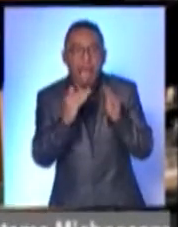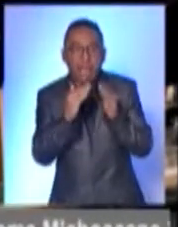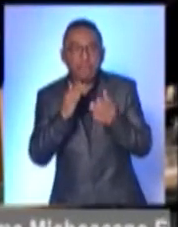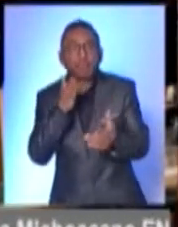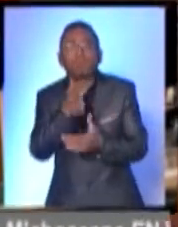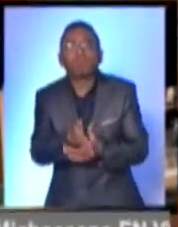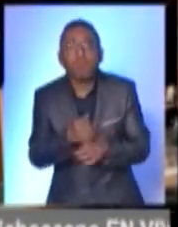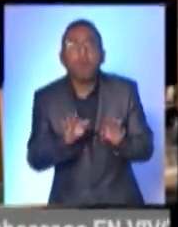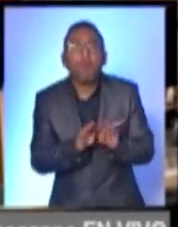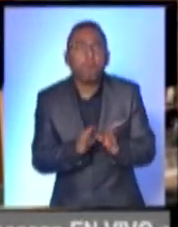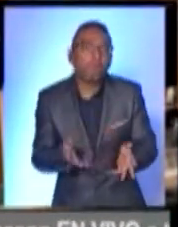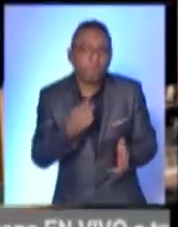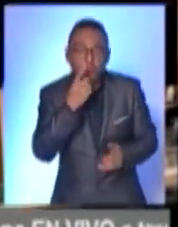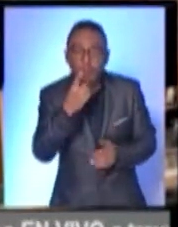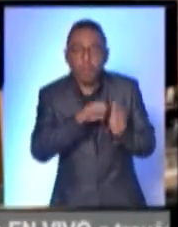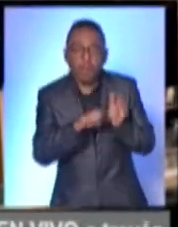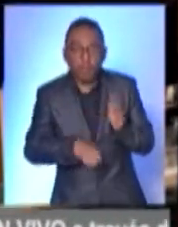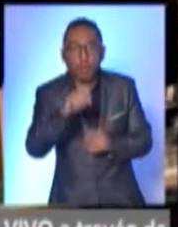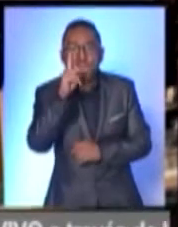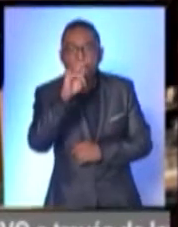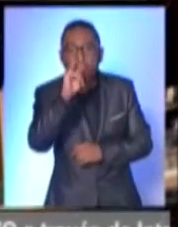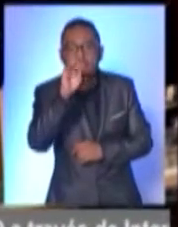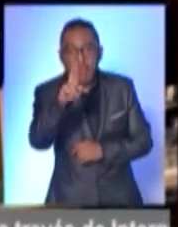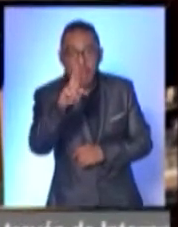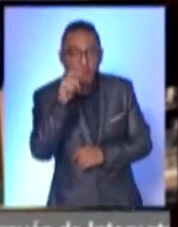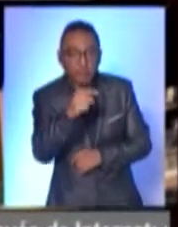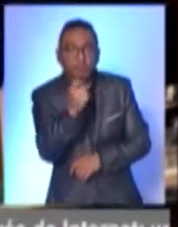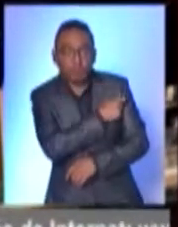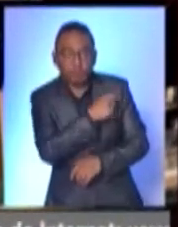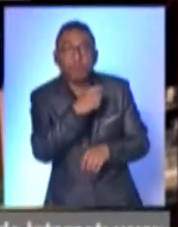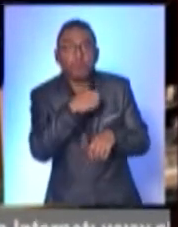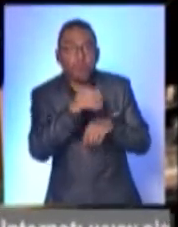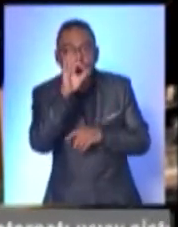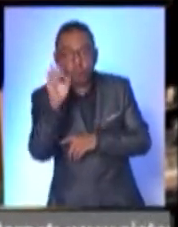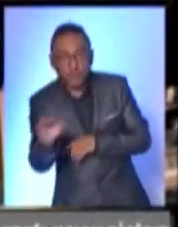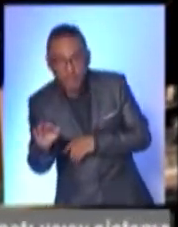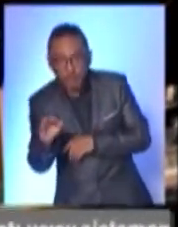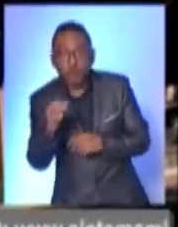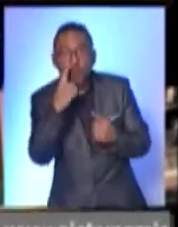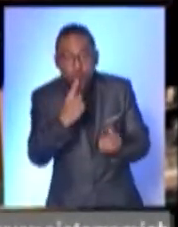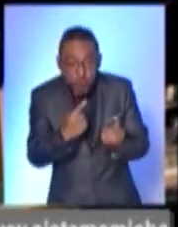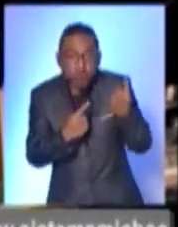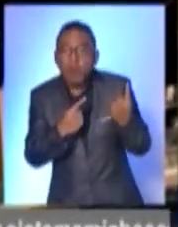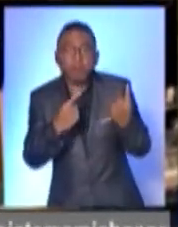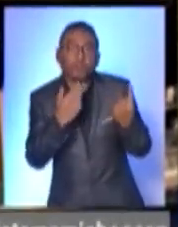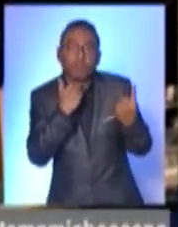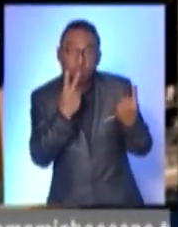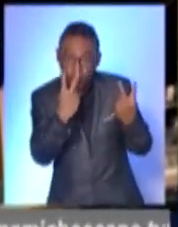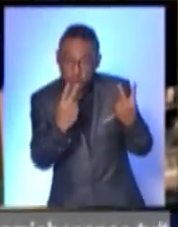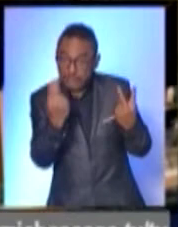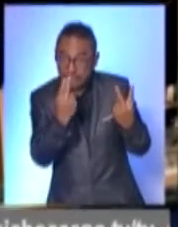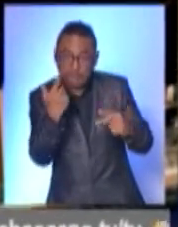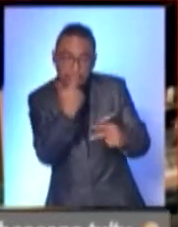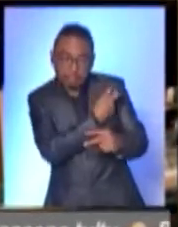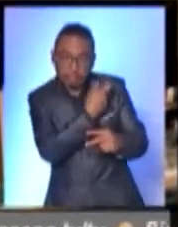Pfizer y te pones solamente una dosis, vas a tener un 70%. Tienes que ponerte las dos dosis. Pero esas veces no depende de ti,